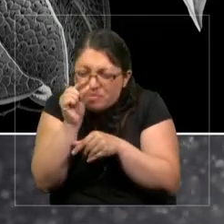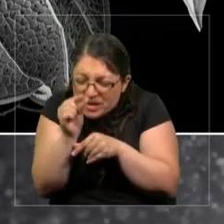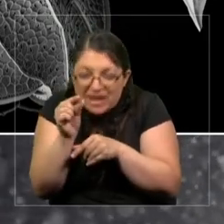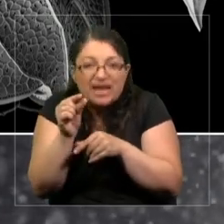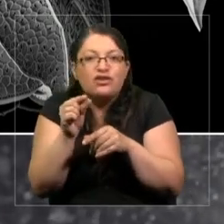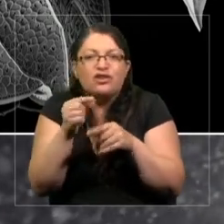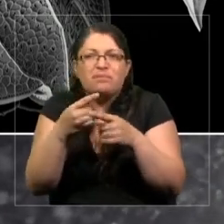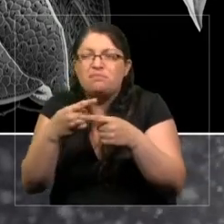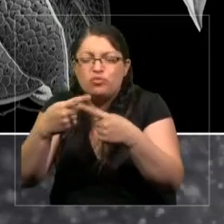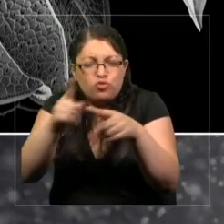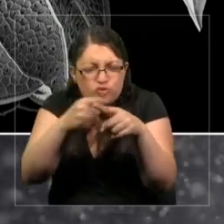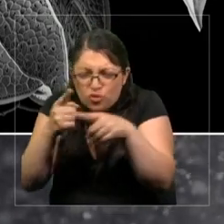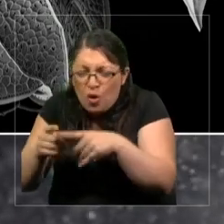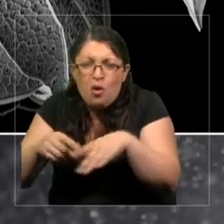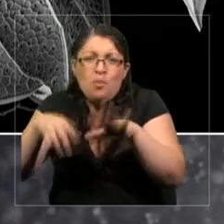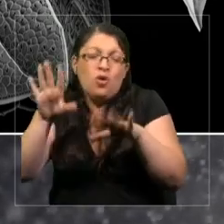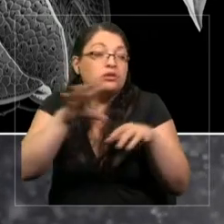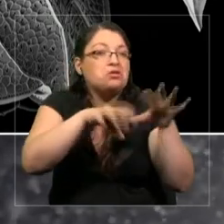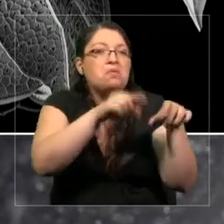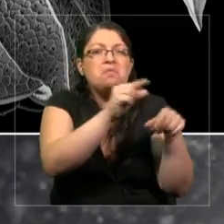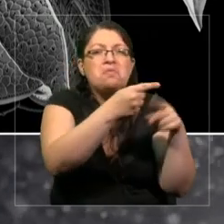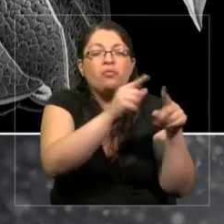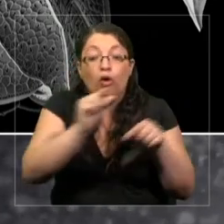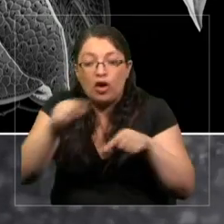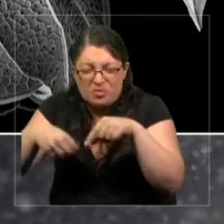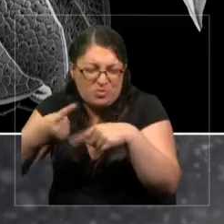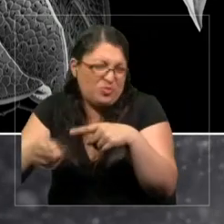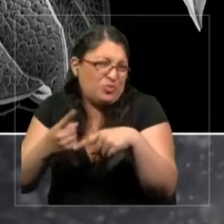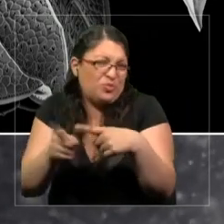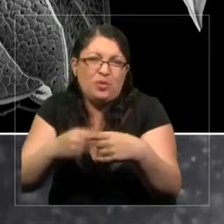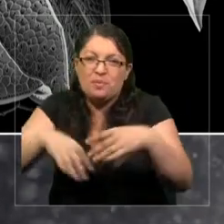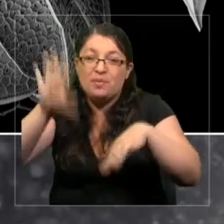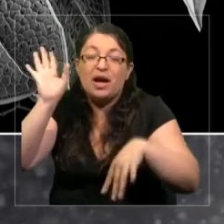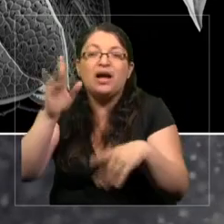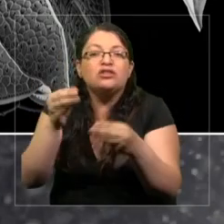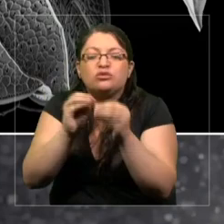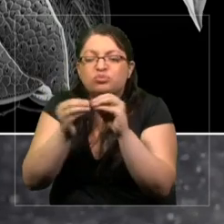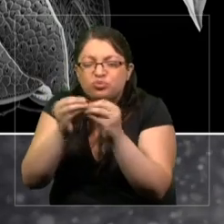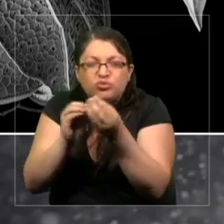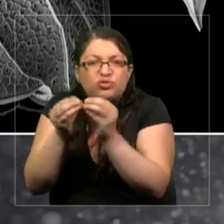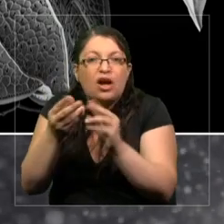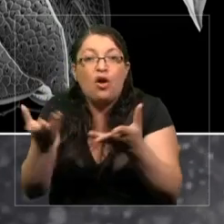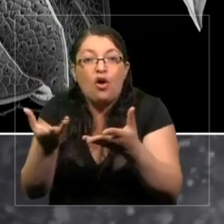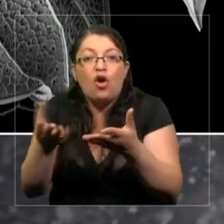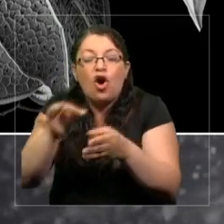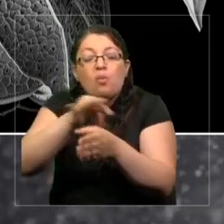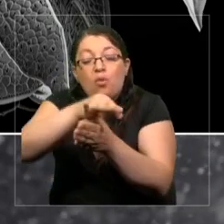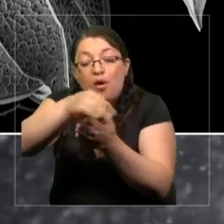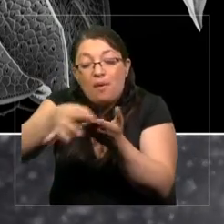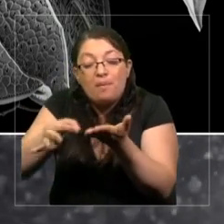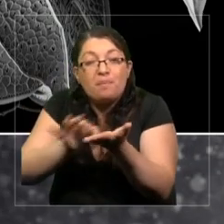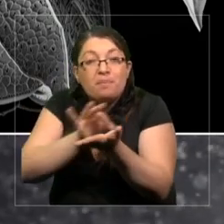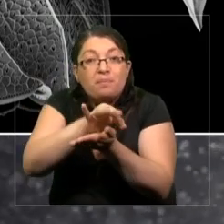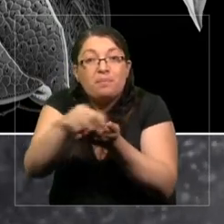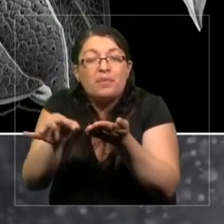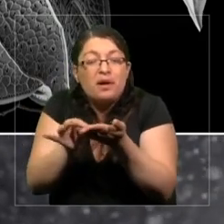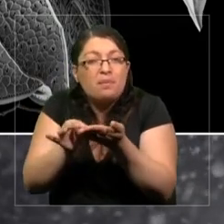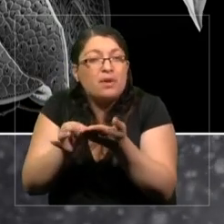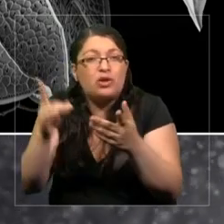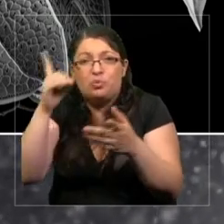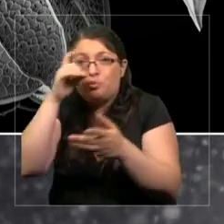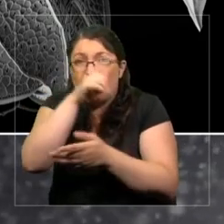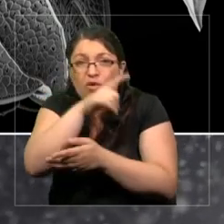Están hechos o construidos de membranas orgánicas muy delicadas. Pueden hacer